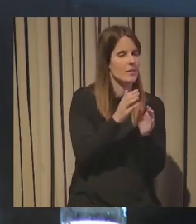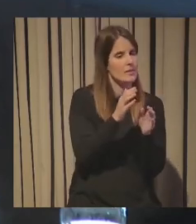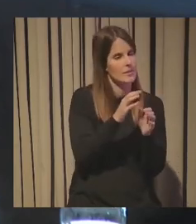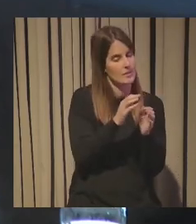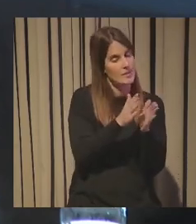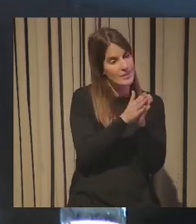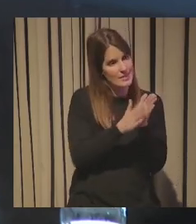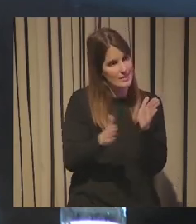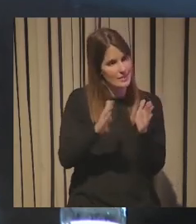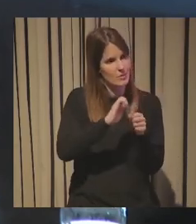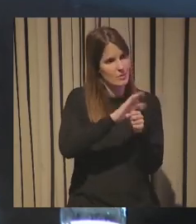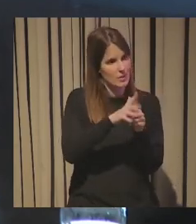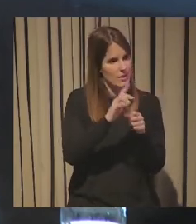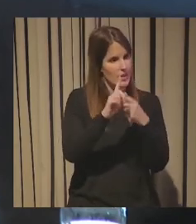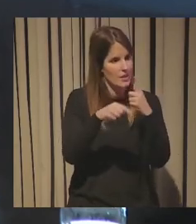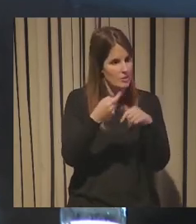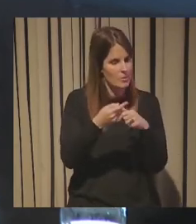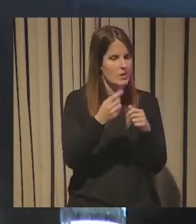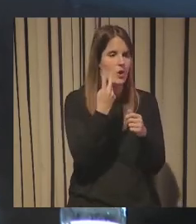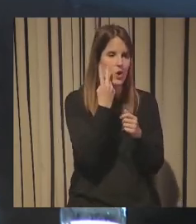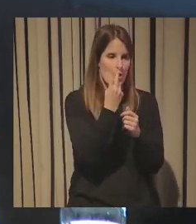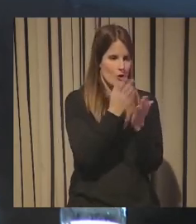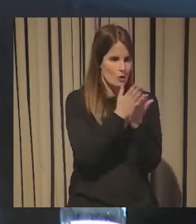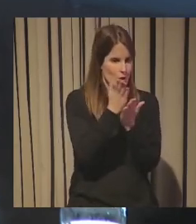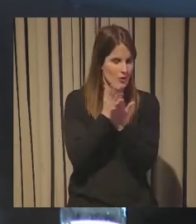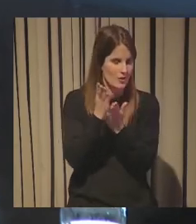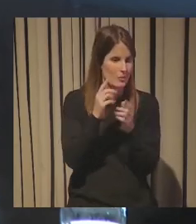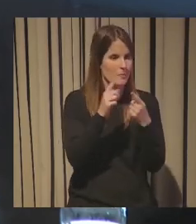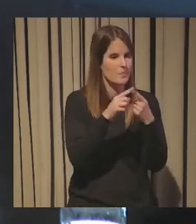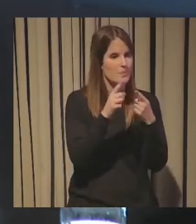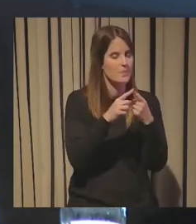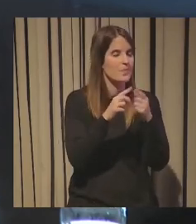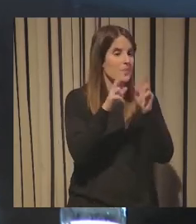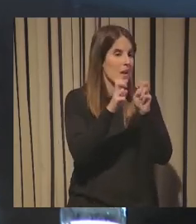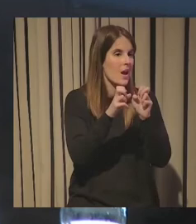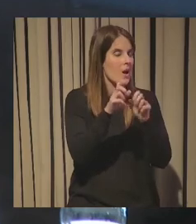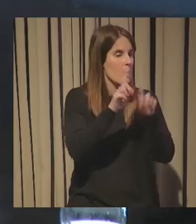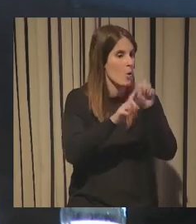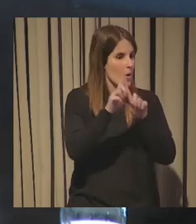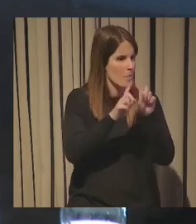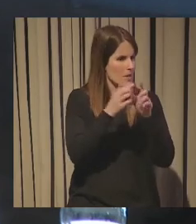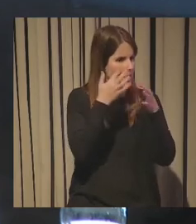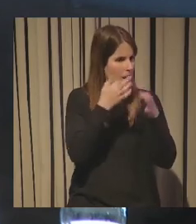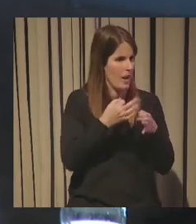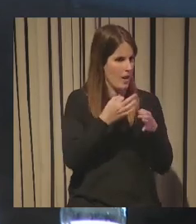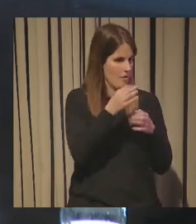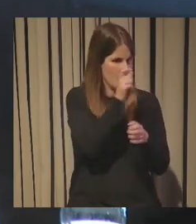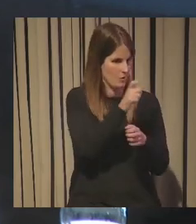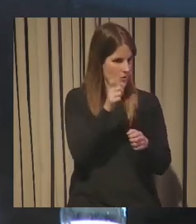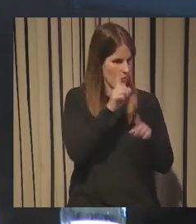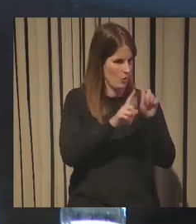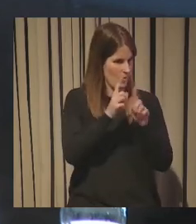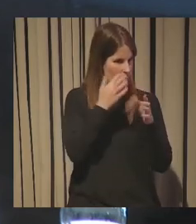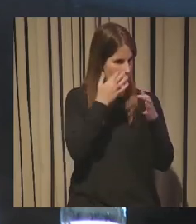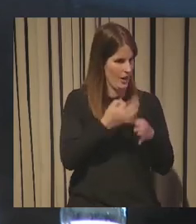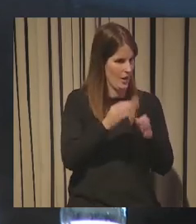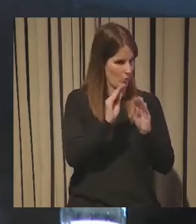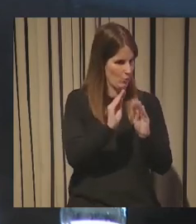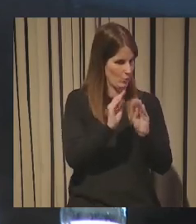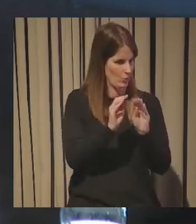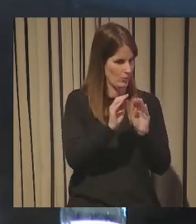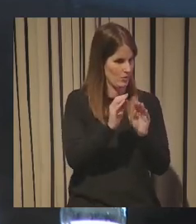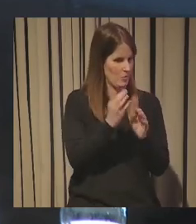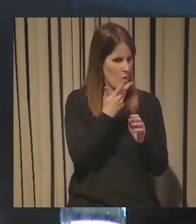mucho son las que se han bautizado como TV That Matters contenidos que ayudan a la sociedad y que tienen un